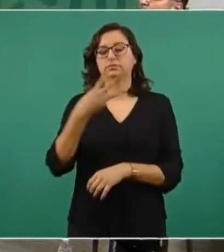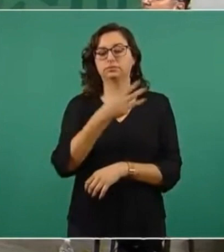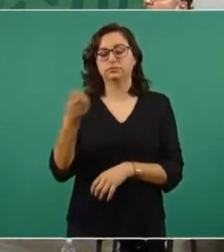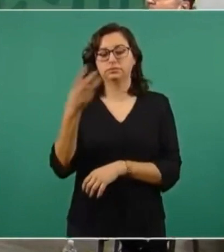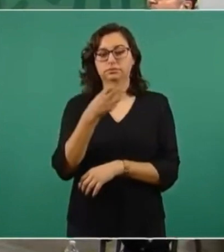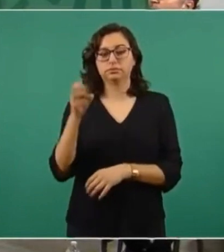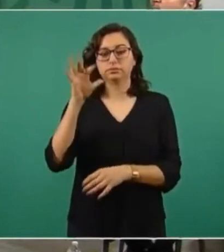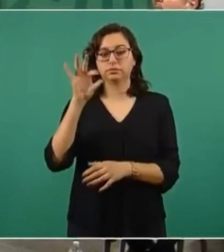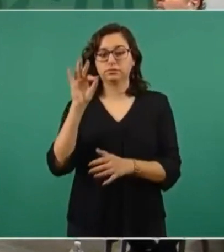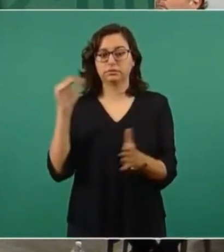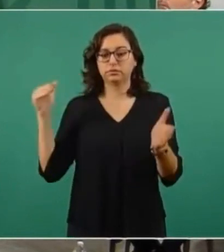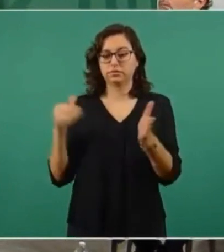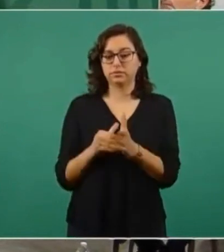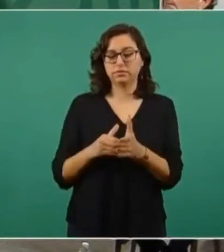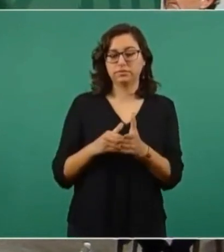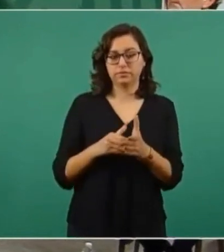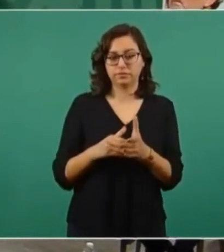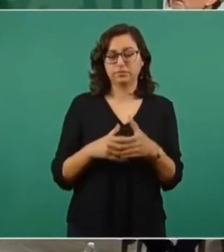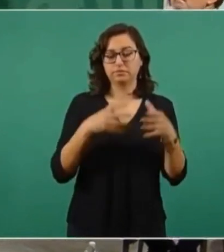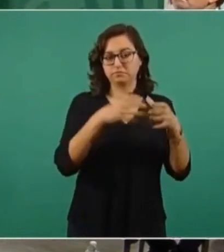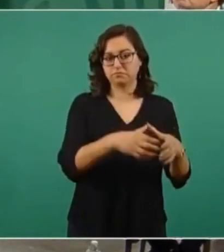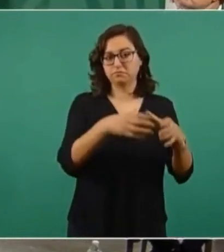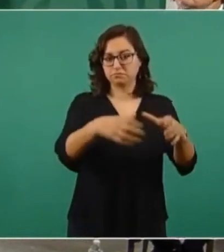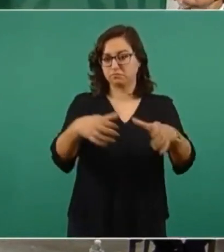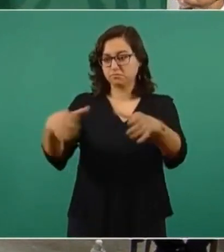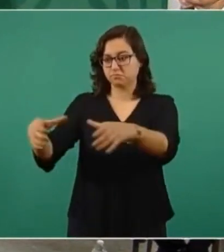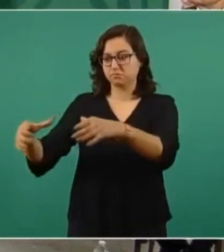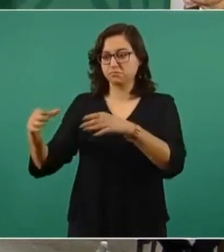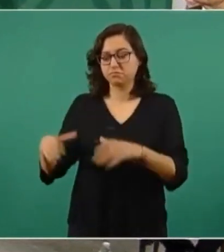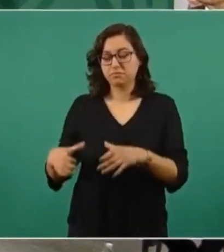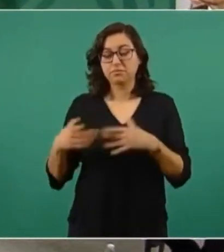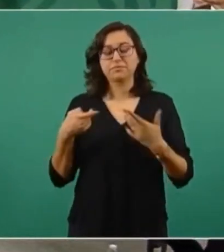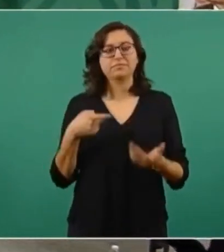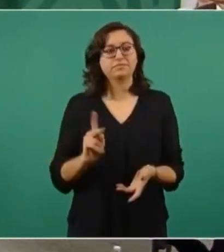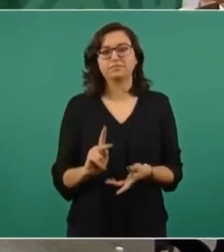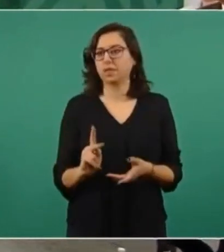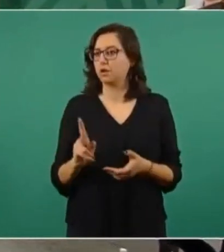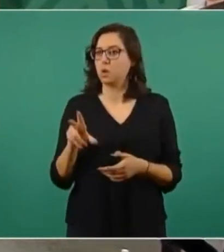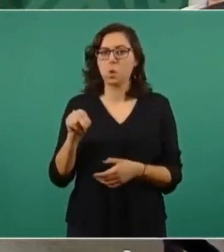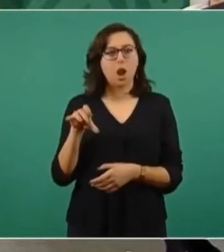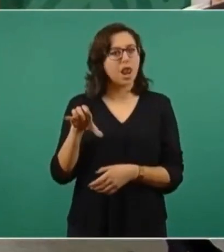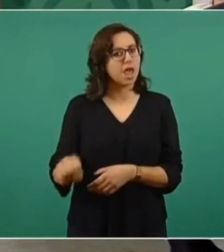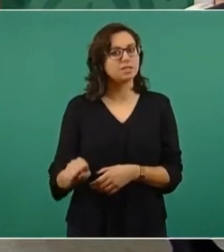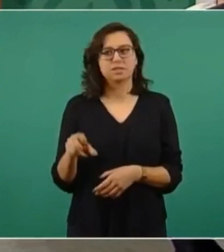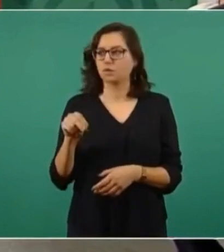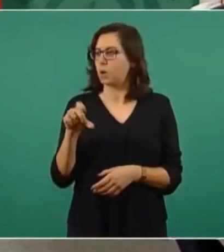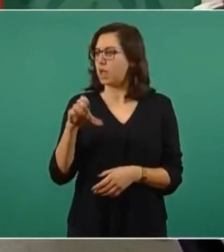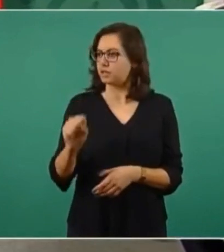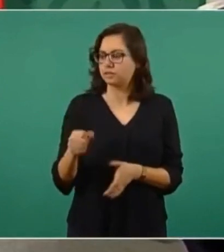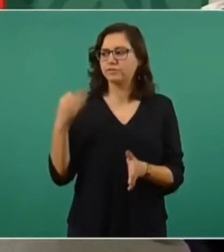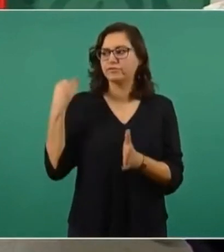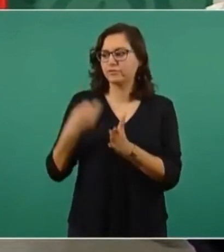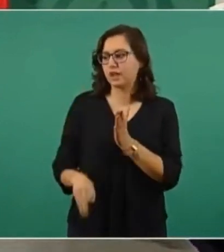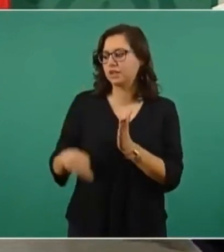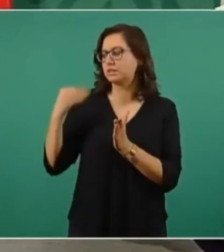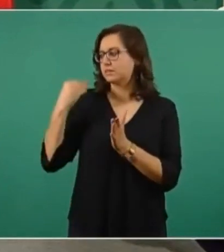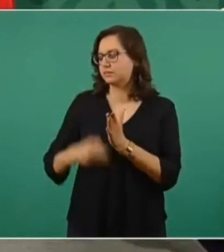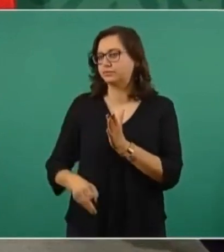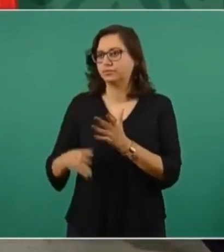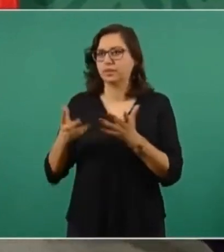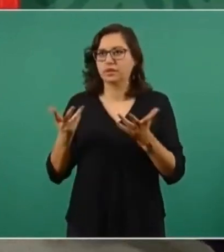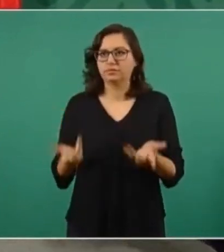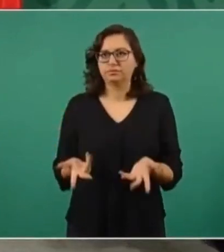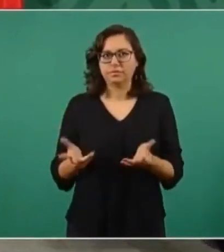barriles de crudo, pero nos faltaba una para